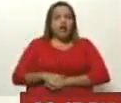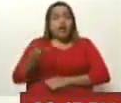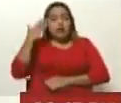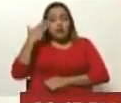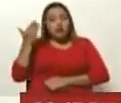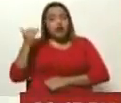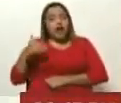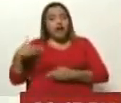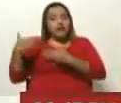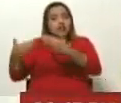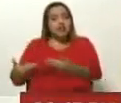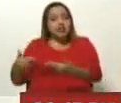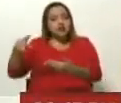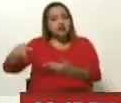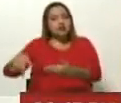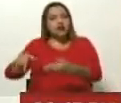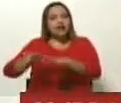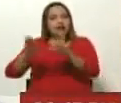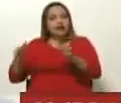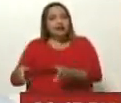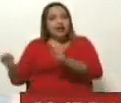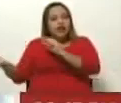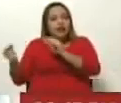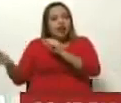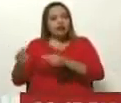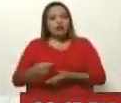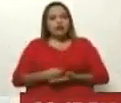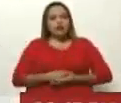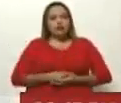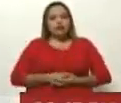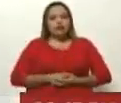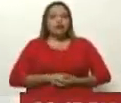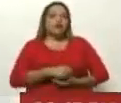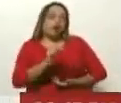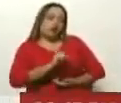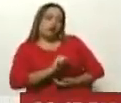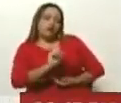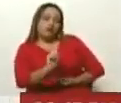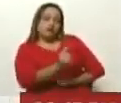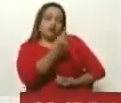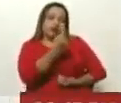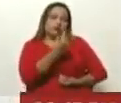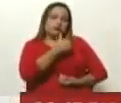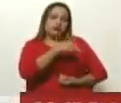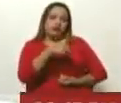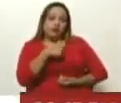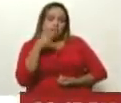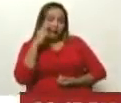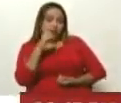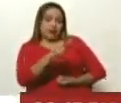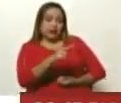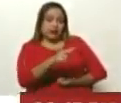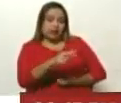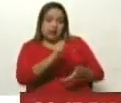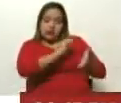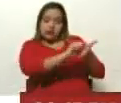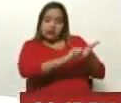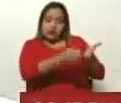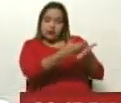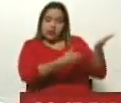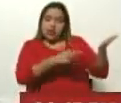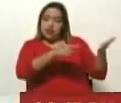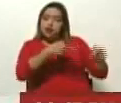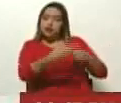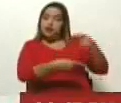lo que se ha avanzado en este momento en materia del diálogo? Bueno, lo primero es que nosotros tenemos que ver que, como dice el documento, esto es un